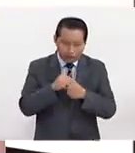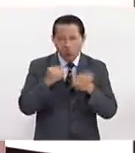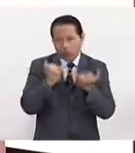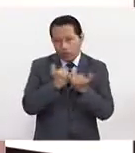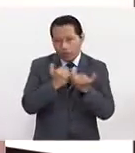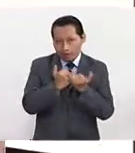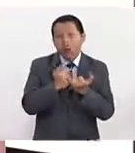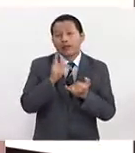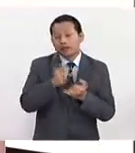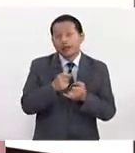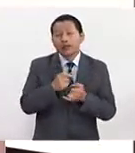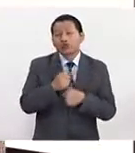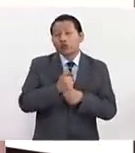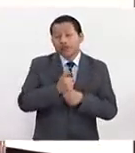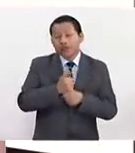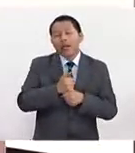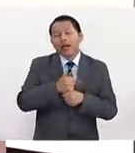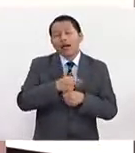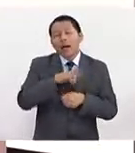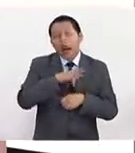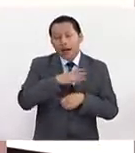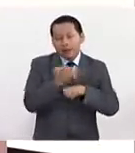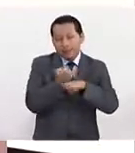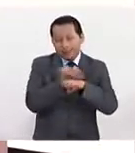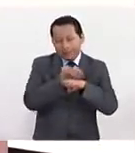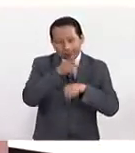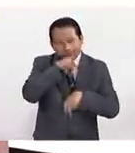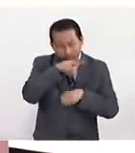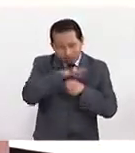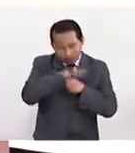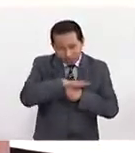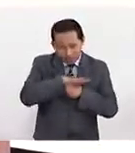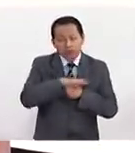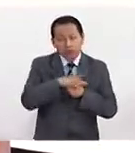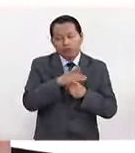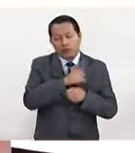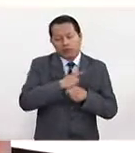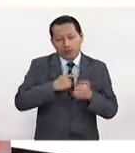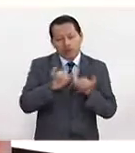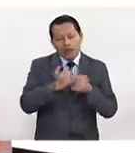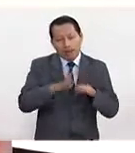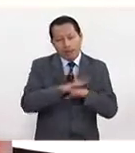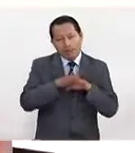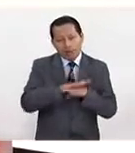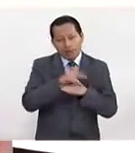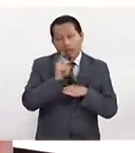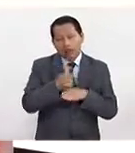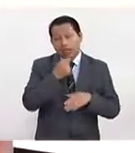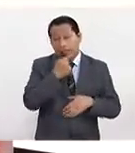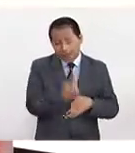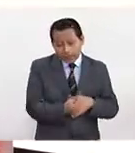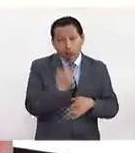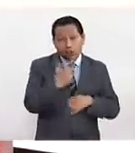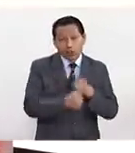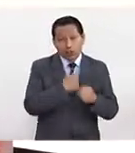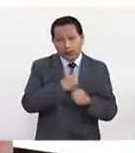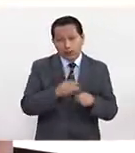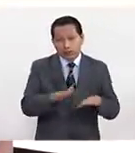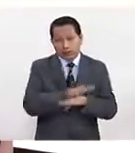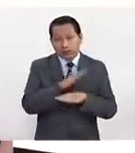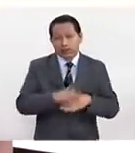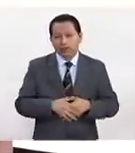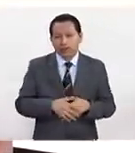para el hipertenso, no, que el papá no puede comer sal o la mamá no come sal. Ya cambiar hábitos familiares desde los chiquillos de 8 años, o sea,